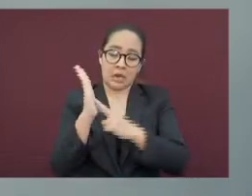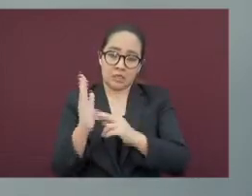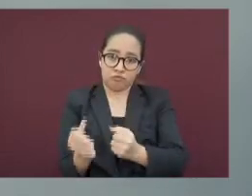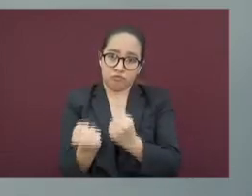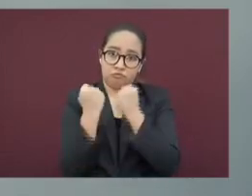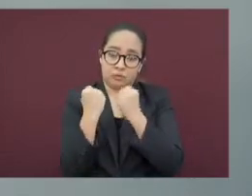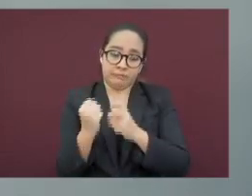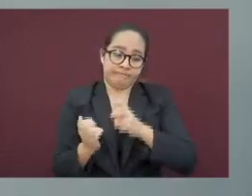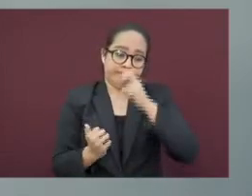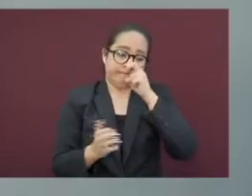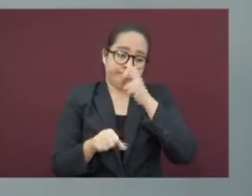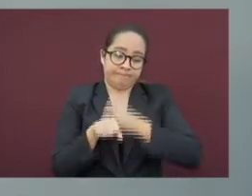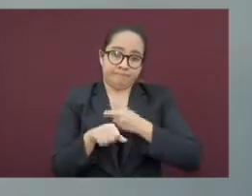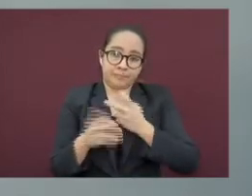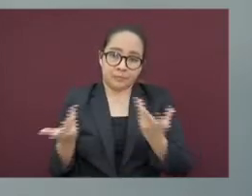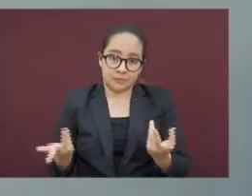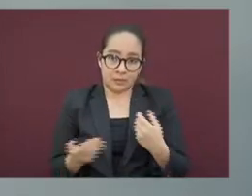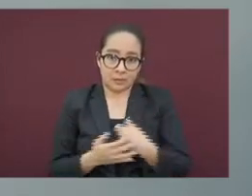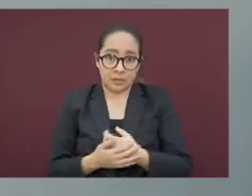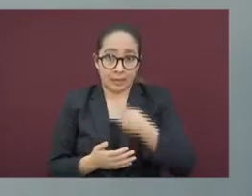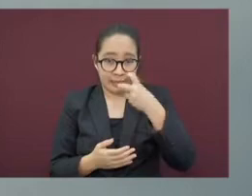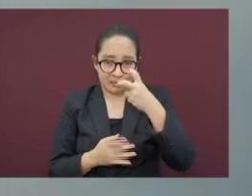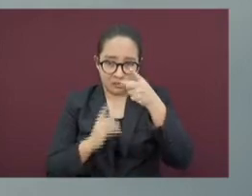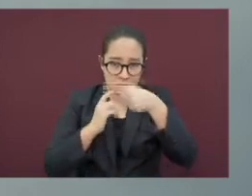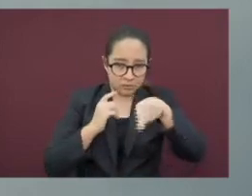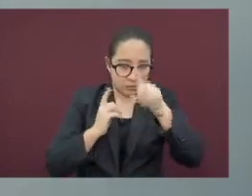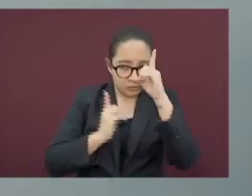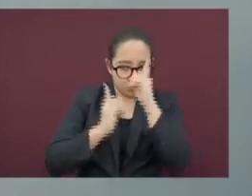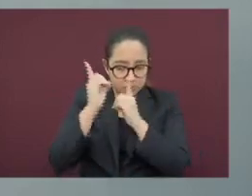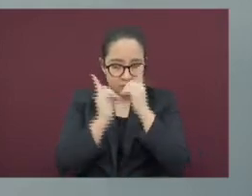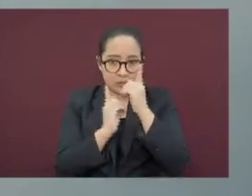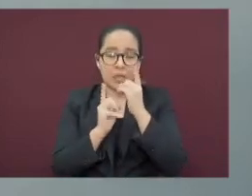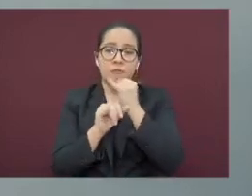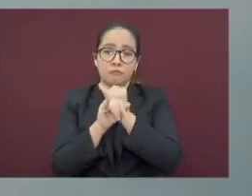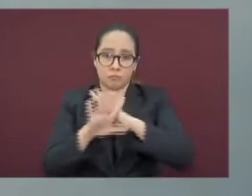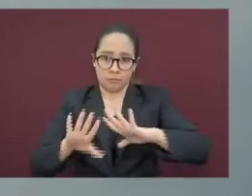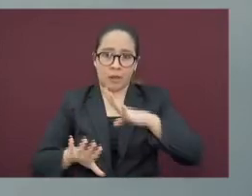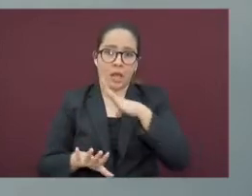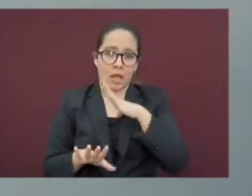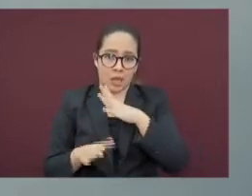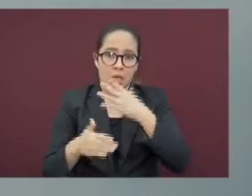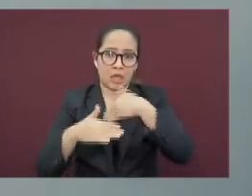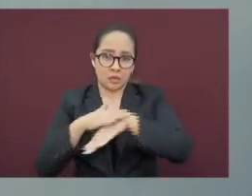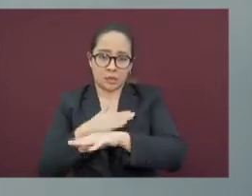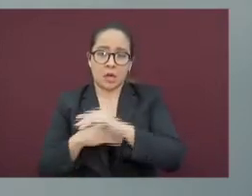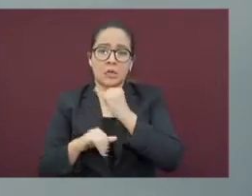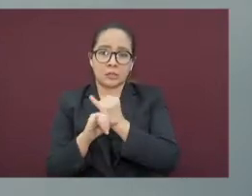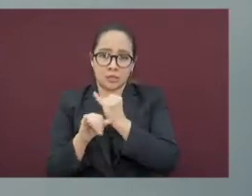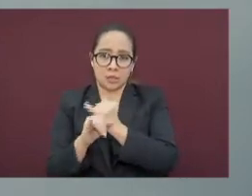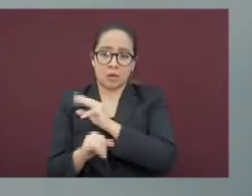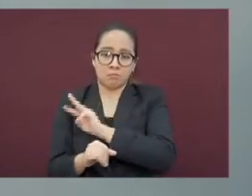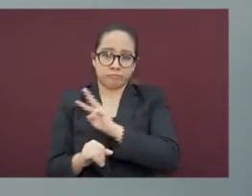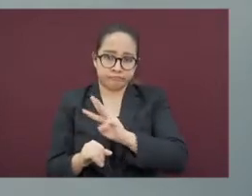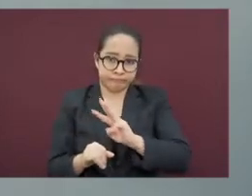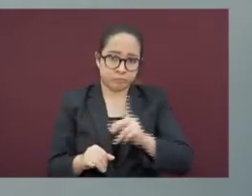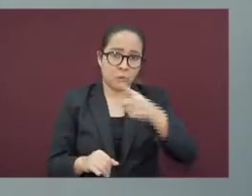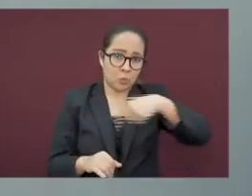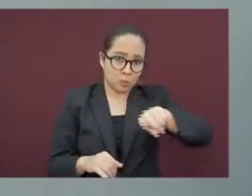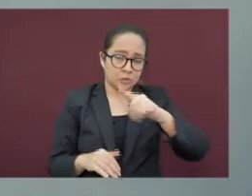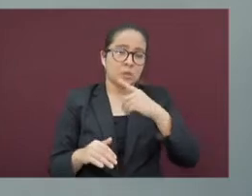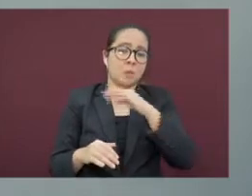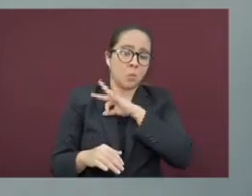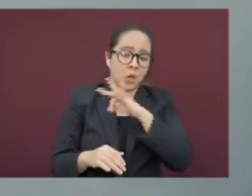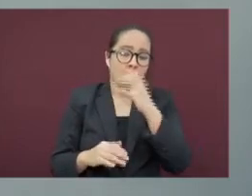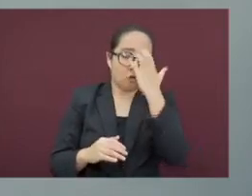Sabemos que hay muchas dudas. Esta información estará disponible en la página para su consulta y conocer la situación de nuestros